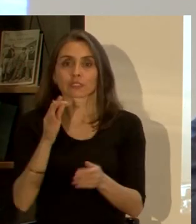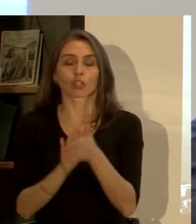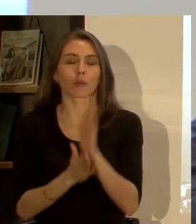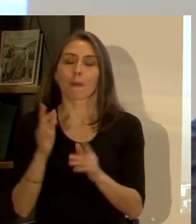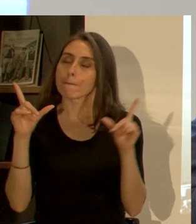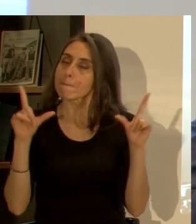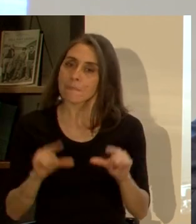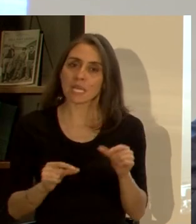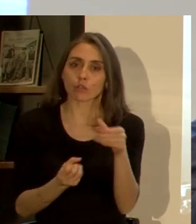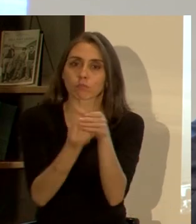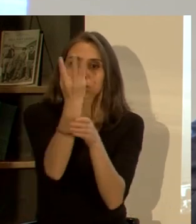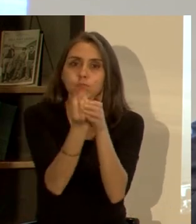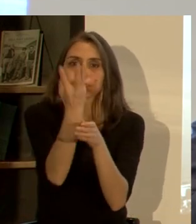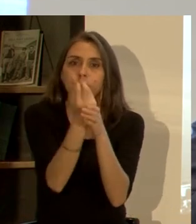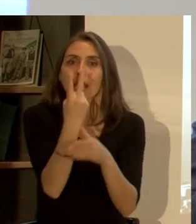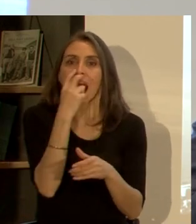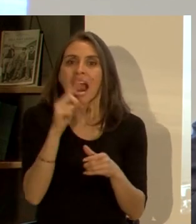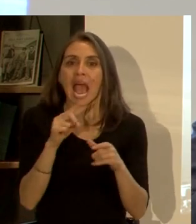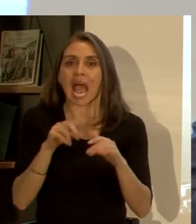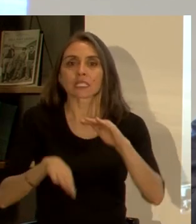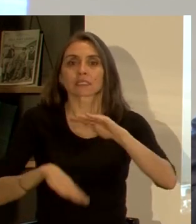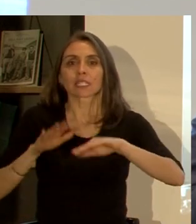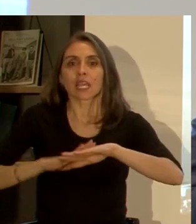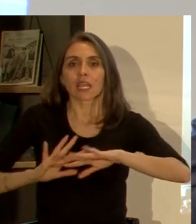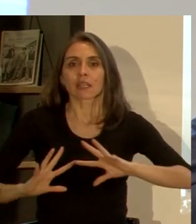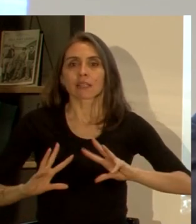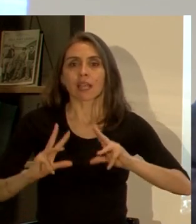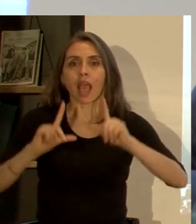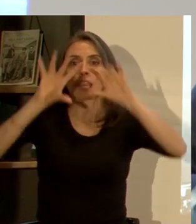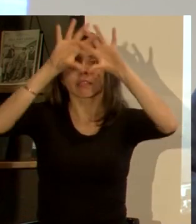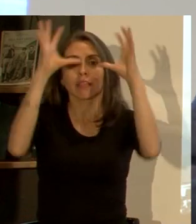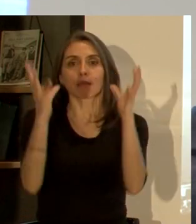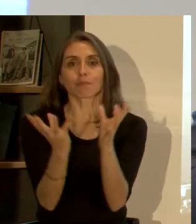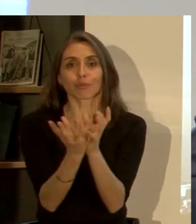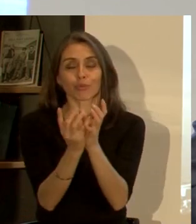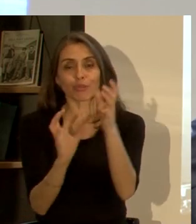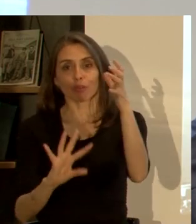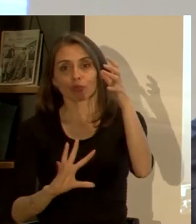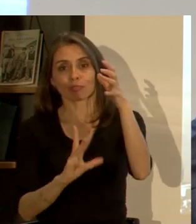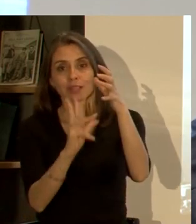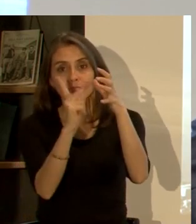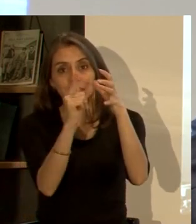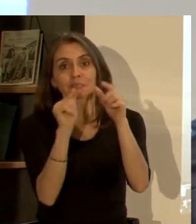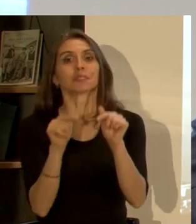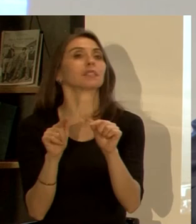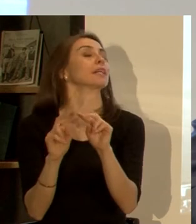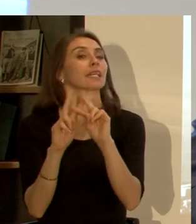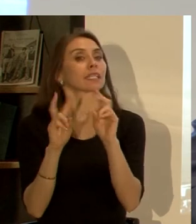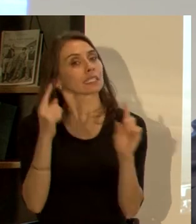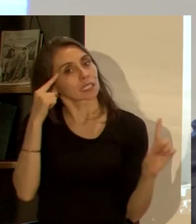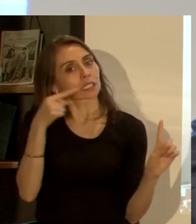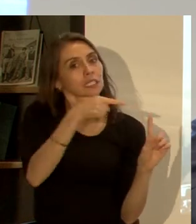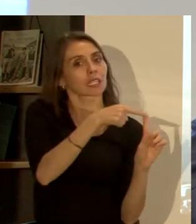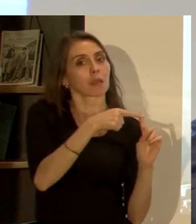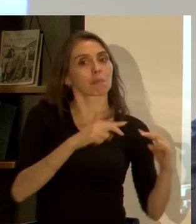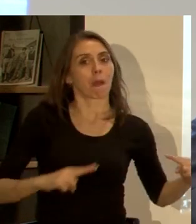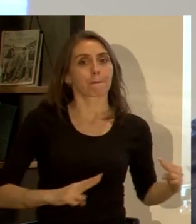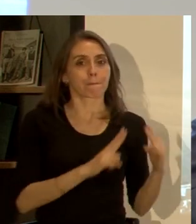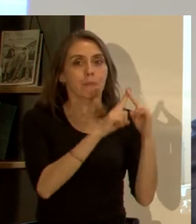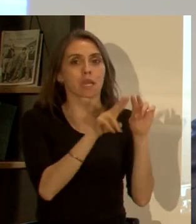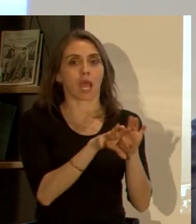reducción de emisiones de gases con efecto invernadero eso lleva al tema de París hay